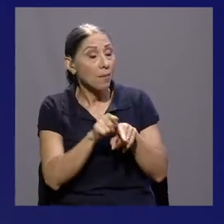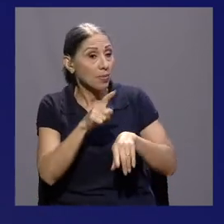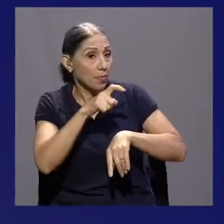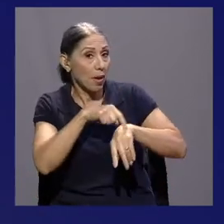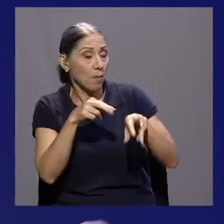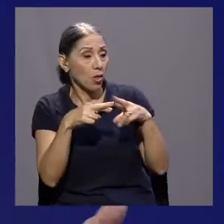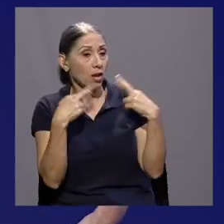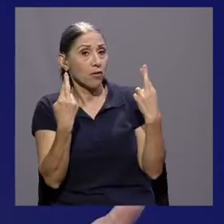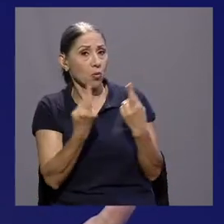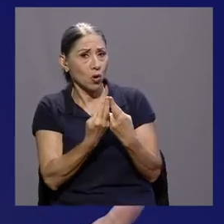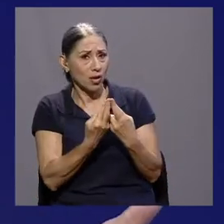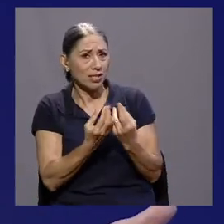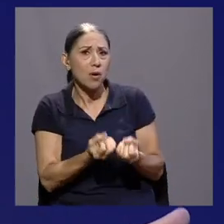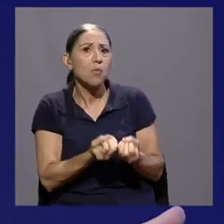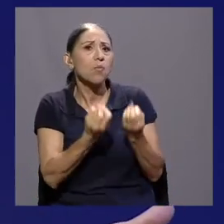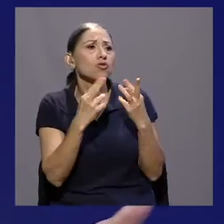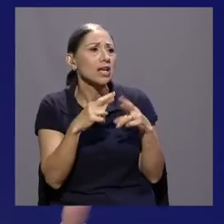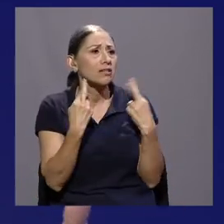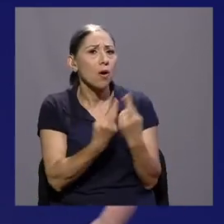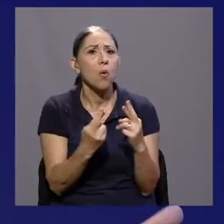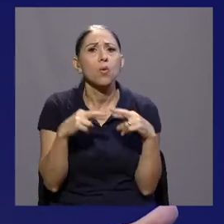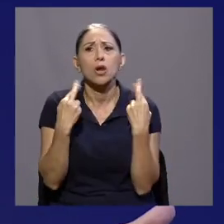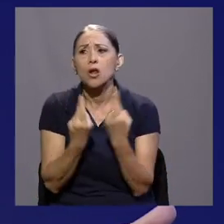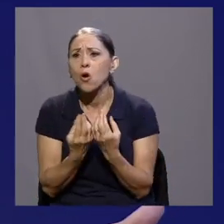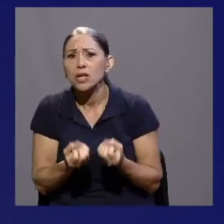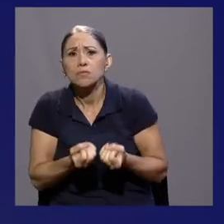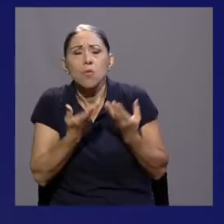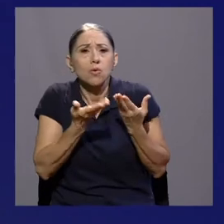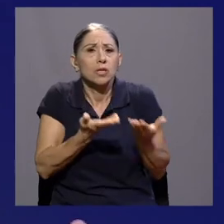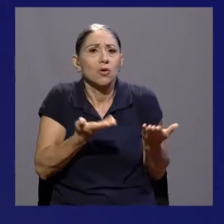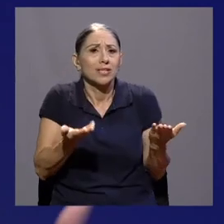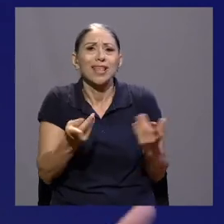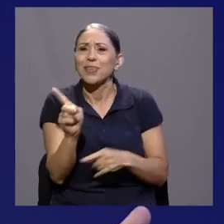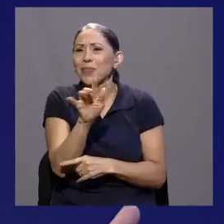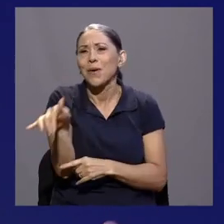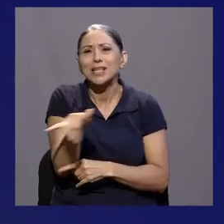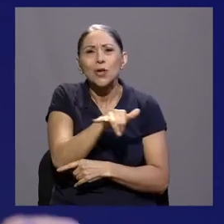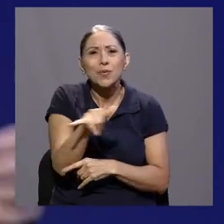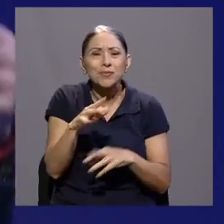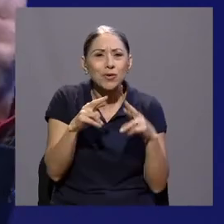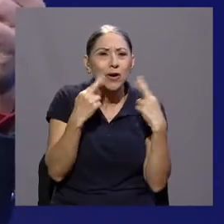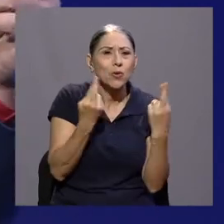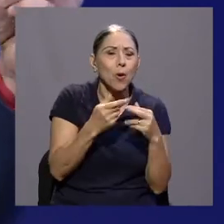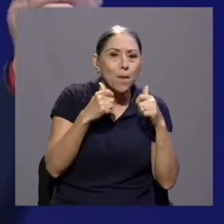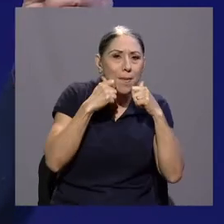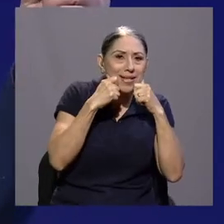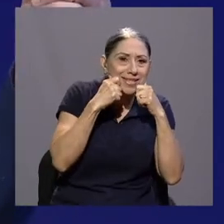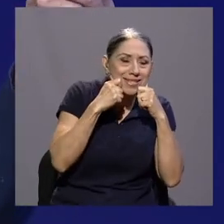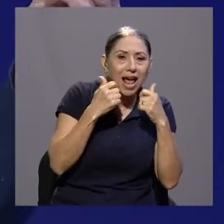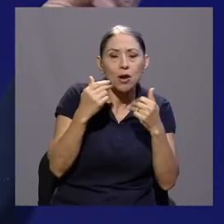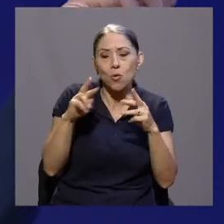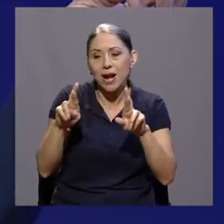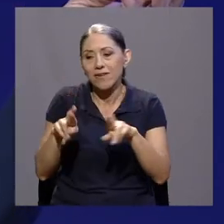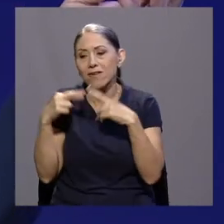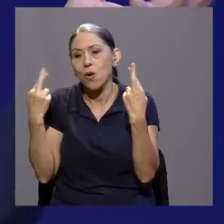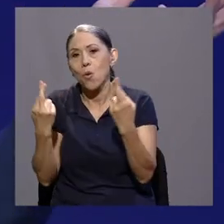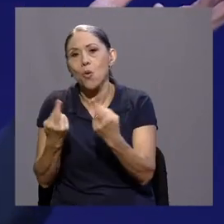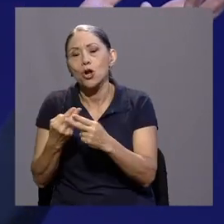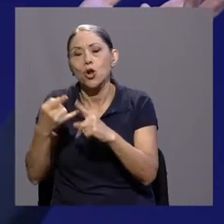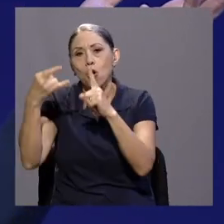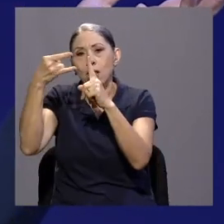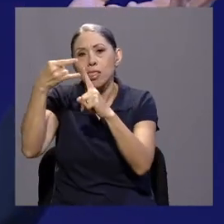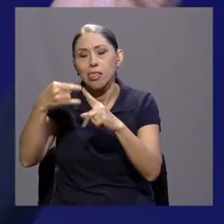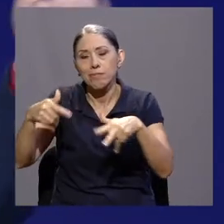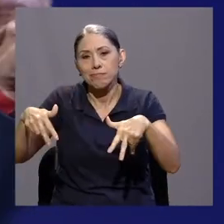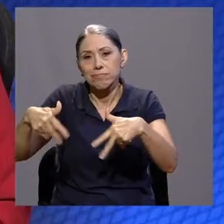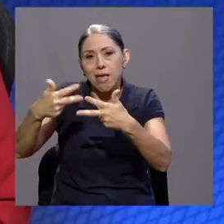reuniones, ¿verdad? Como muchas reuniones muy seguidas, muy extensas, y no es lo mismo una reunión presencial que una reunión por un medio